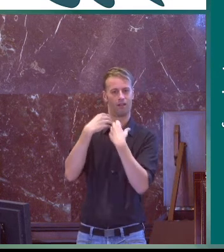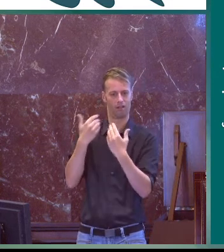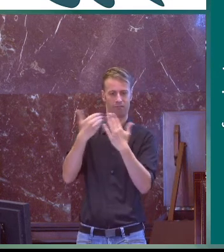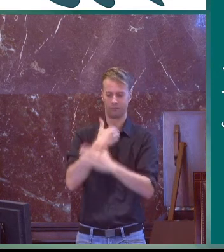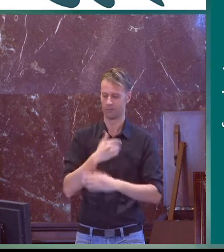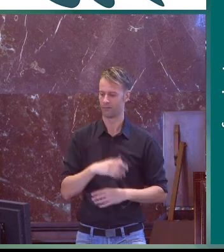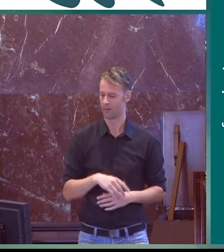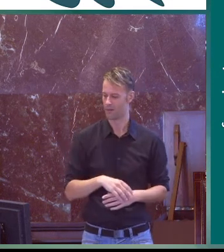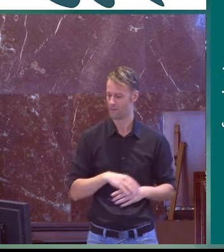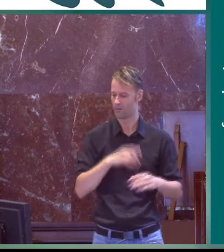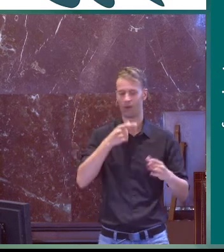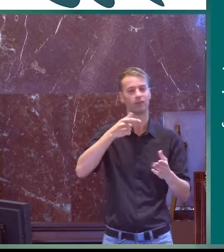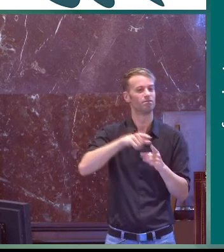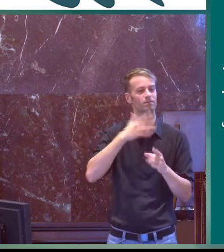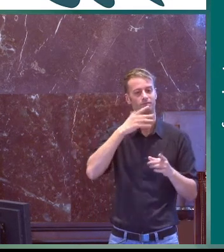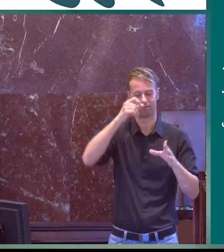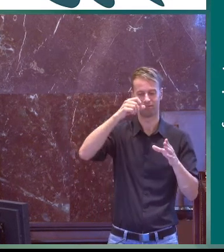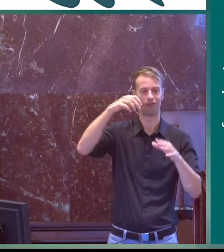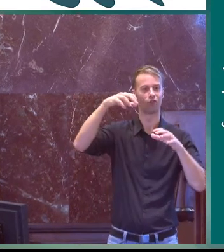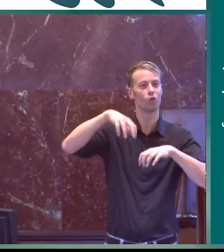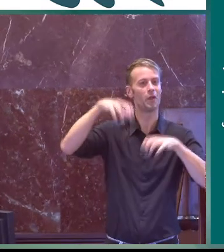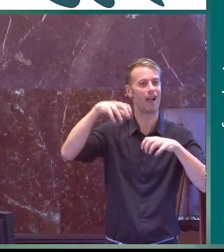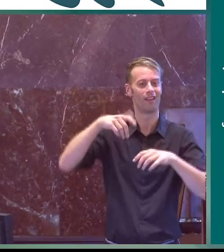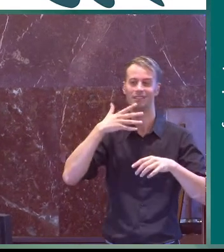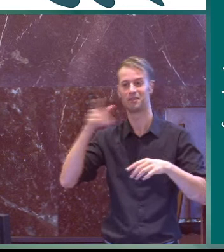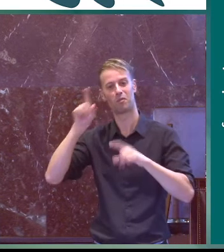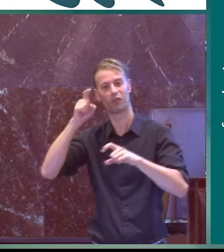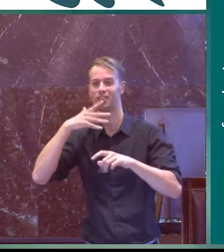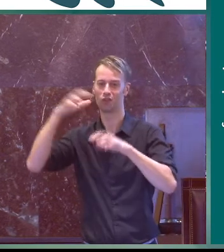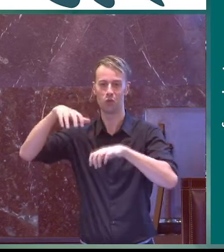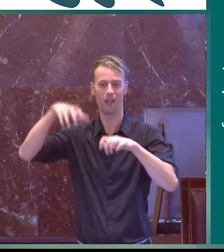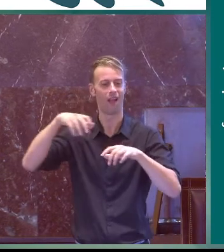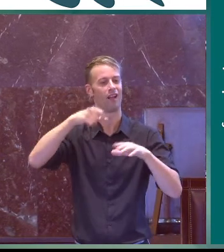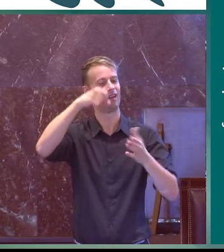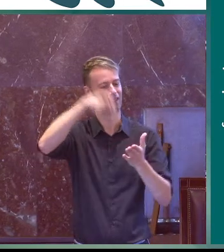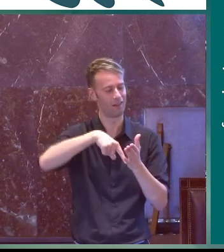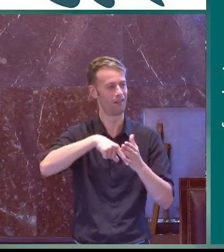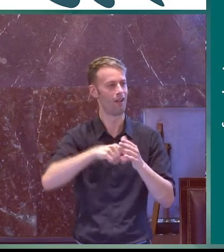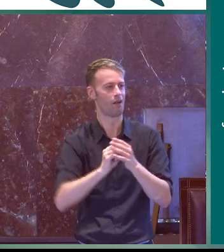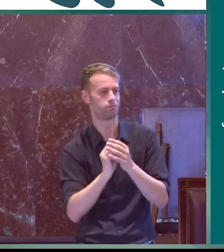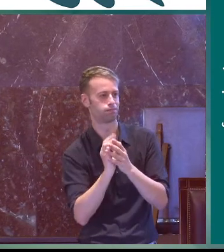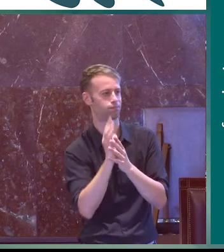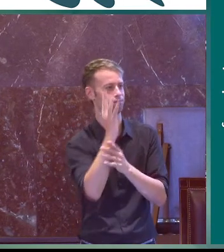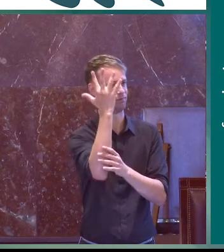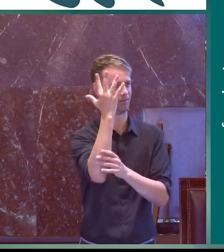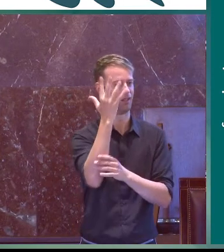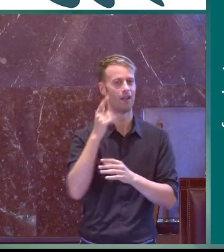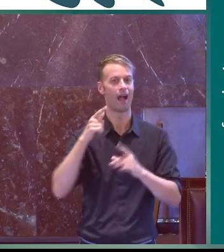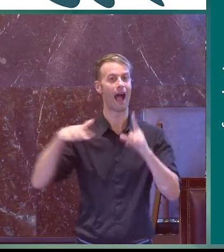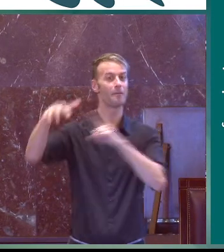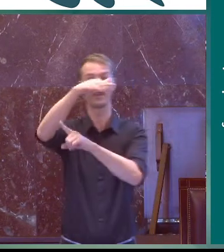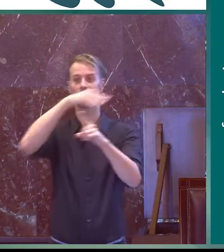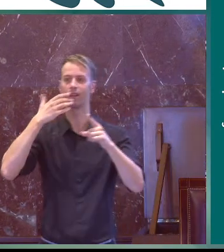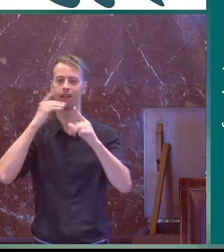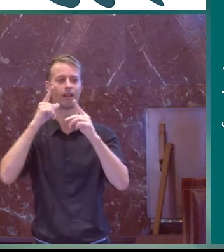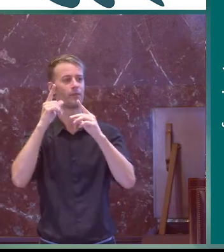de cómo recibe una persona la enseñanza la lluvia es como los profesores que van poco a poco